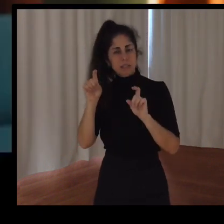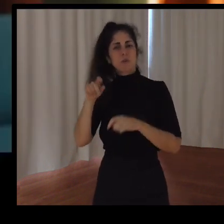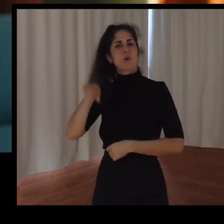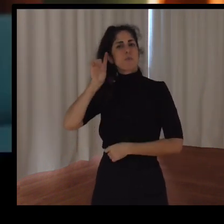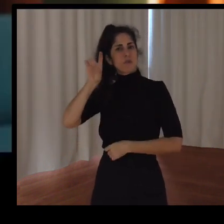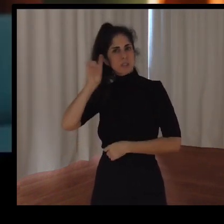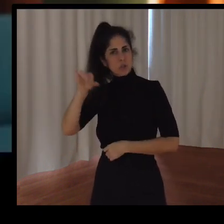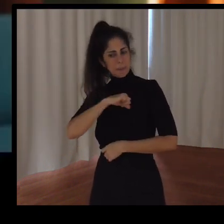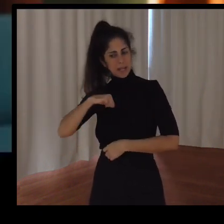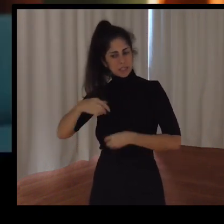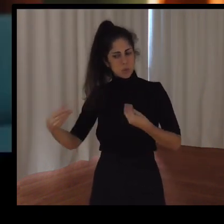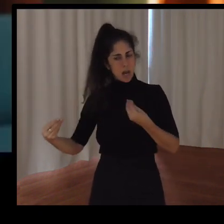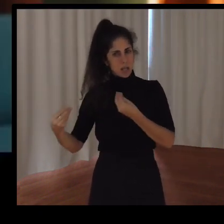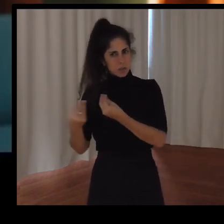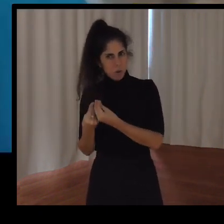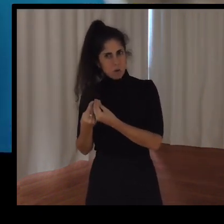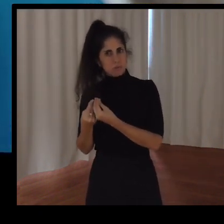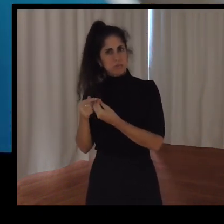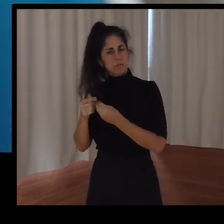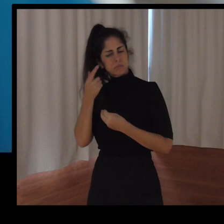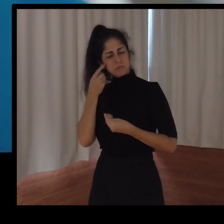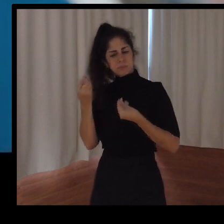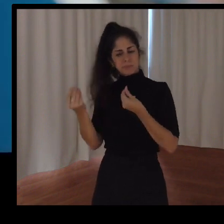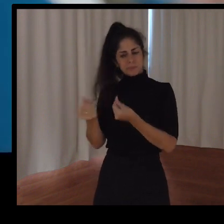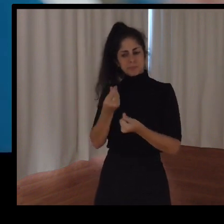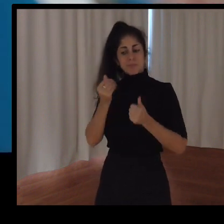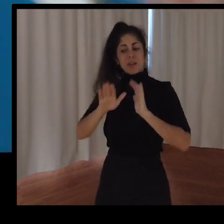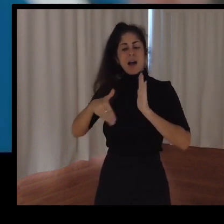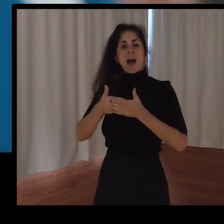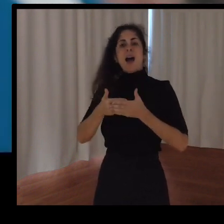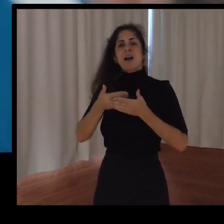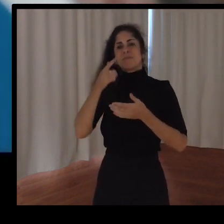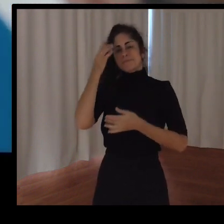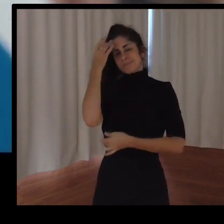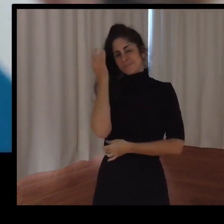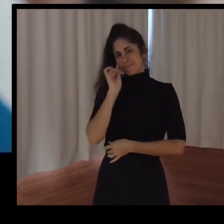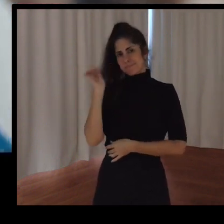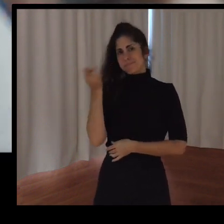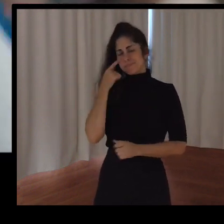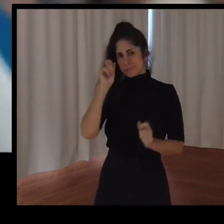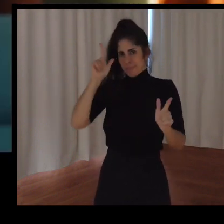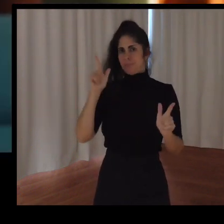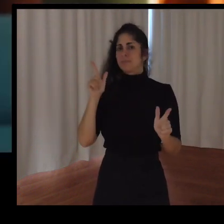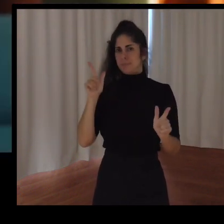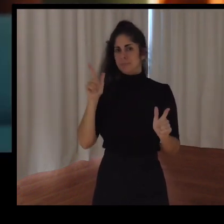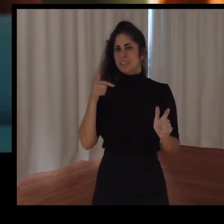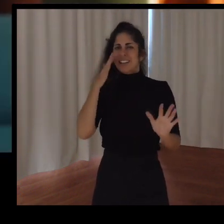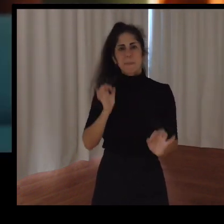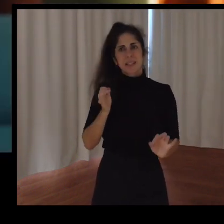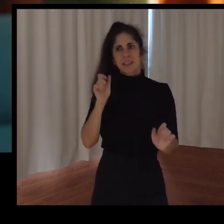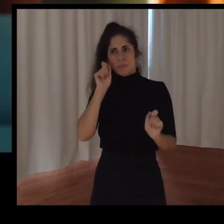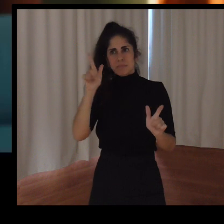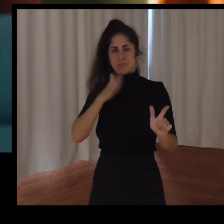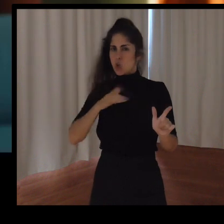poco nos dimos cuenta. Nunca te quieres dar cuenta. Pero yo sabía que al niño le pasaba algo.